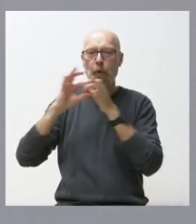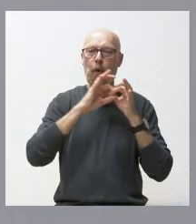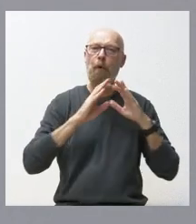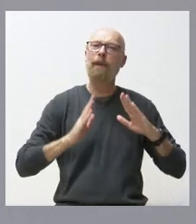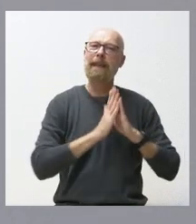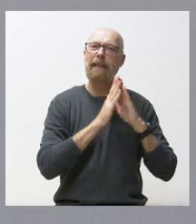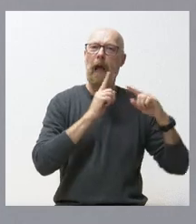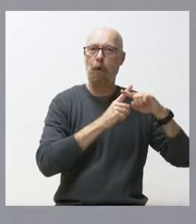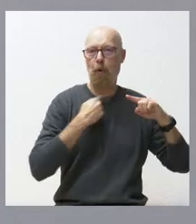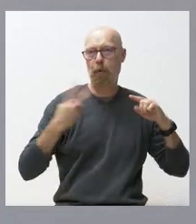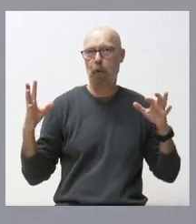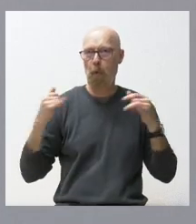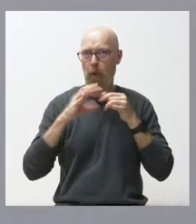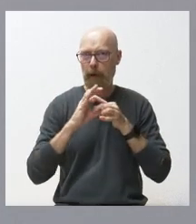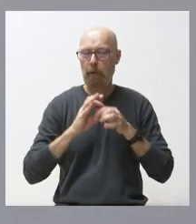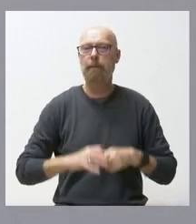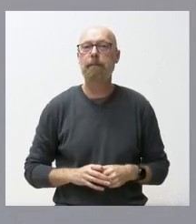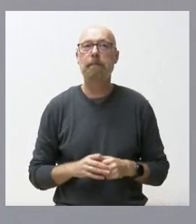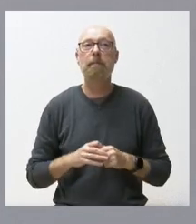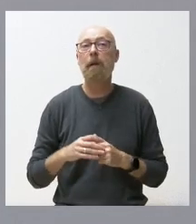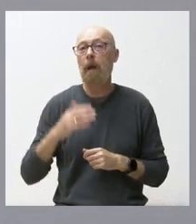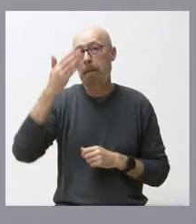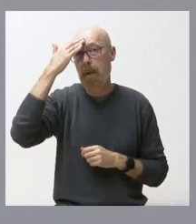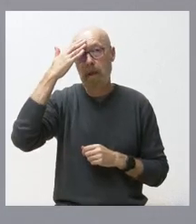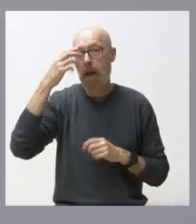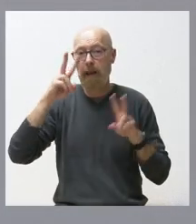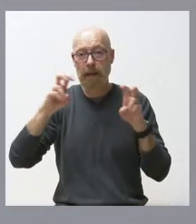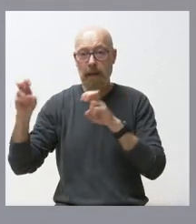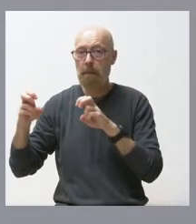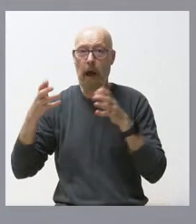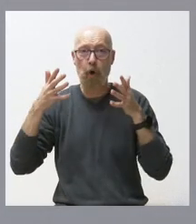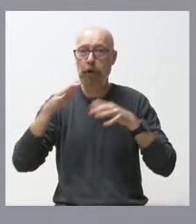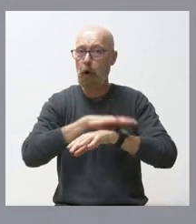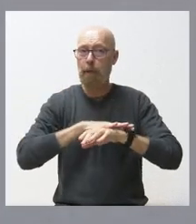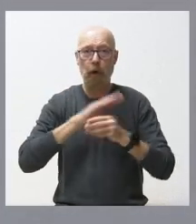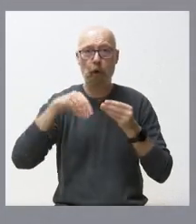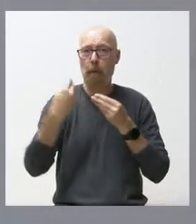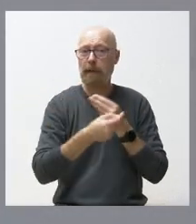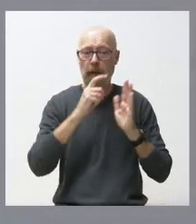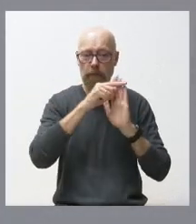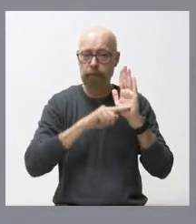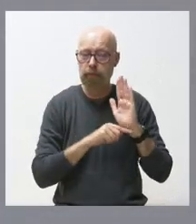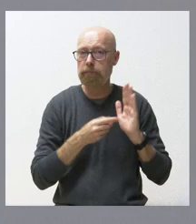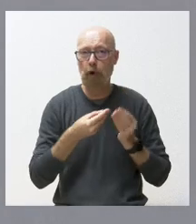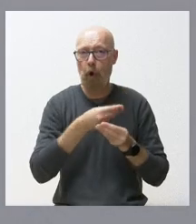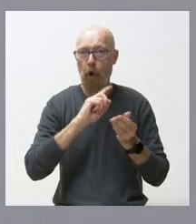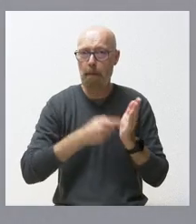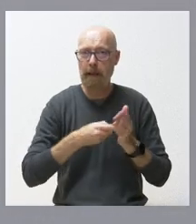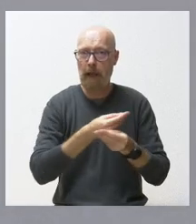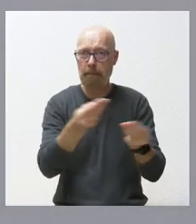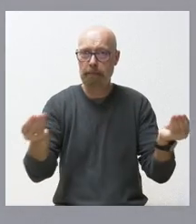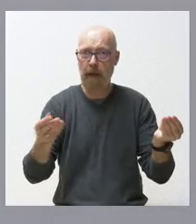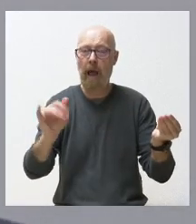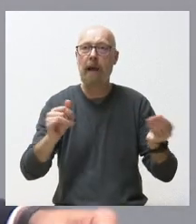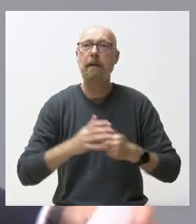Estos son los principales asuntos del Consejo de Gobierno. Tienen ustedes la documentación y no he querido, en consecuencia,